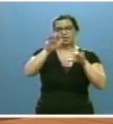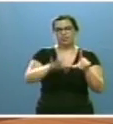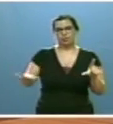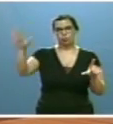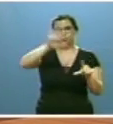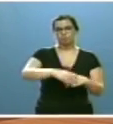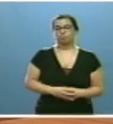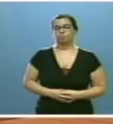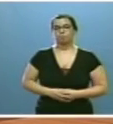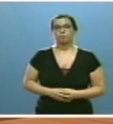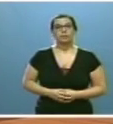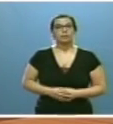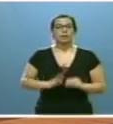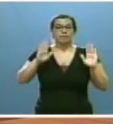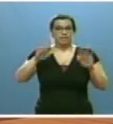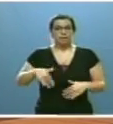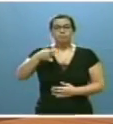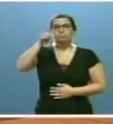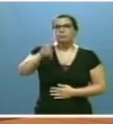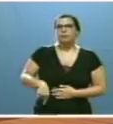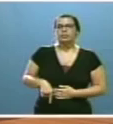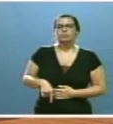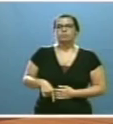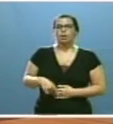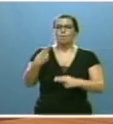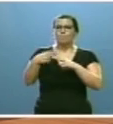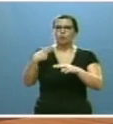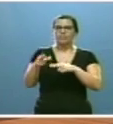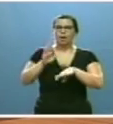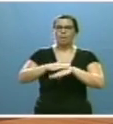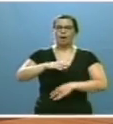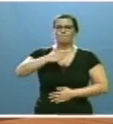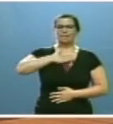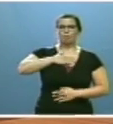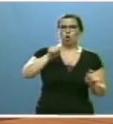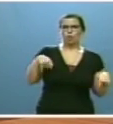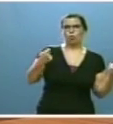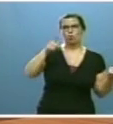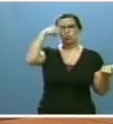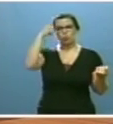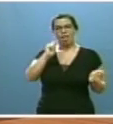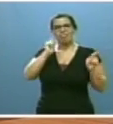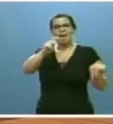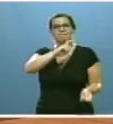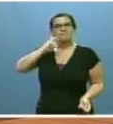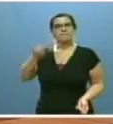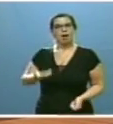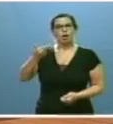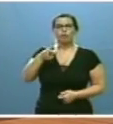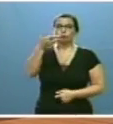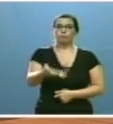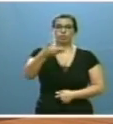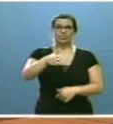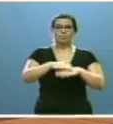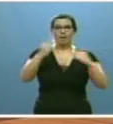Señorías, finalmente, también las políticas de puesta en valor de los patrimonios natural y cultural tienen mucha importancia para mejorar la cohesión